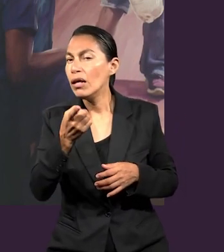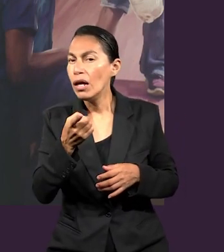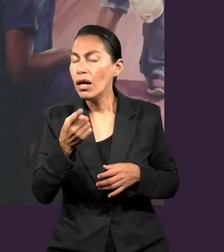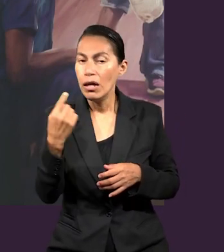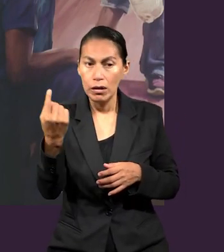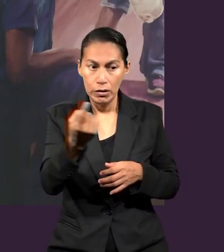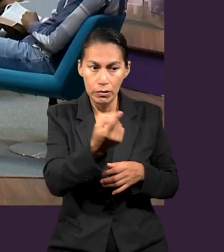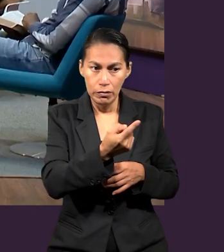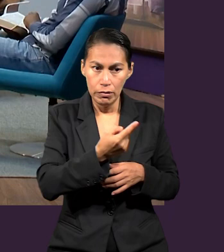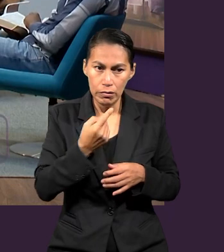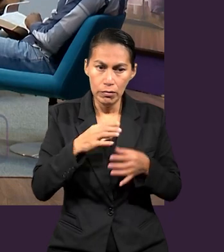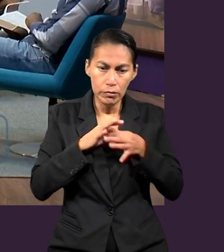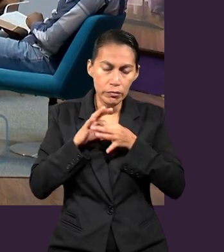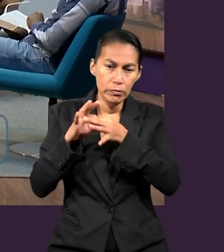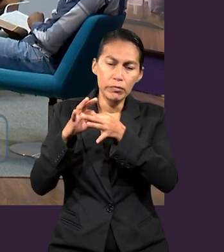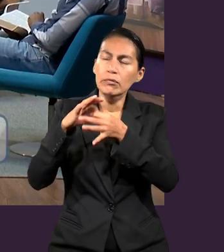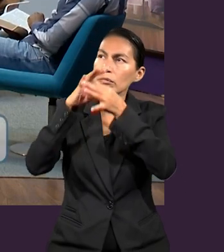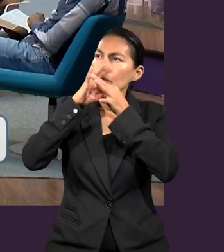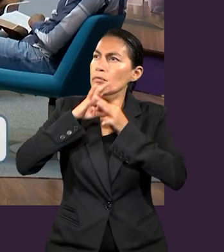más o menos, dice,